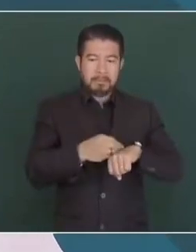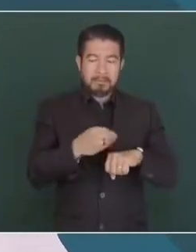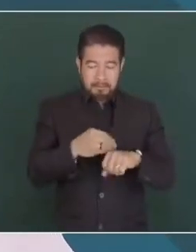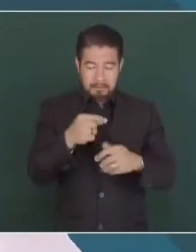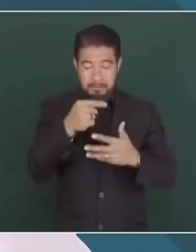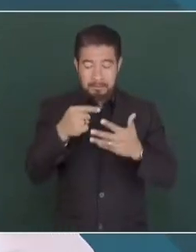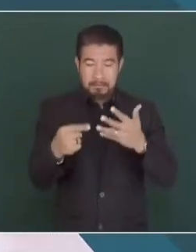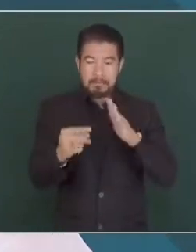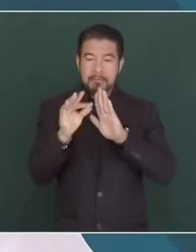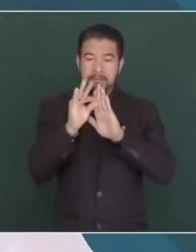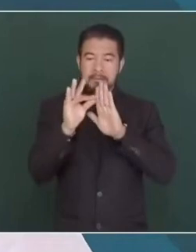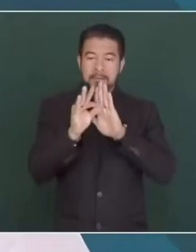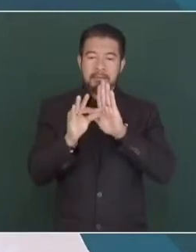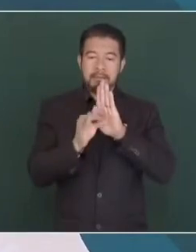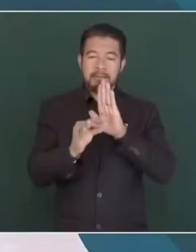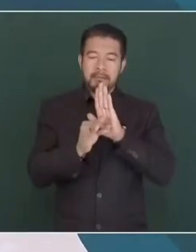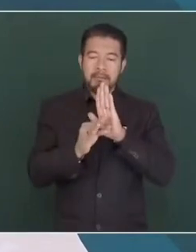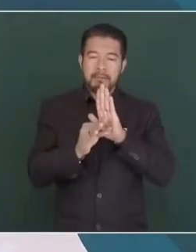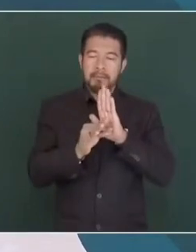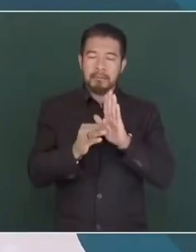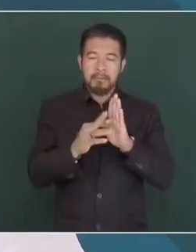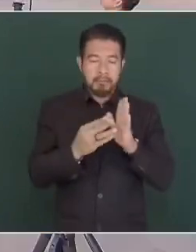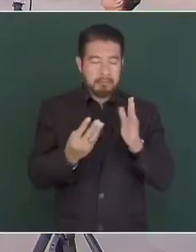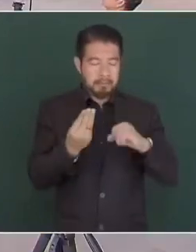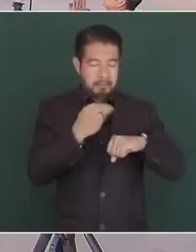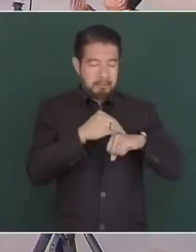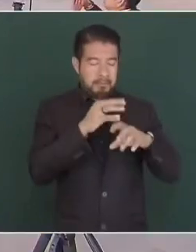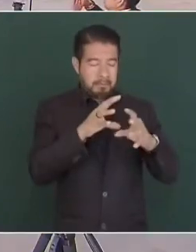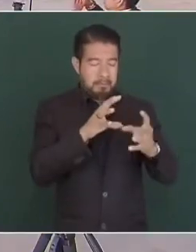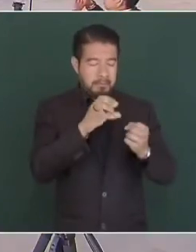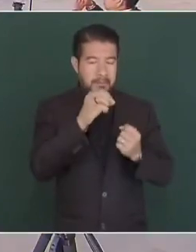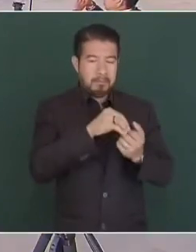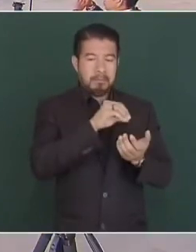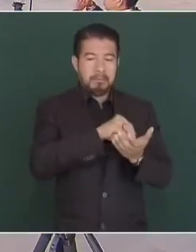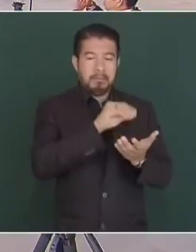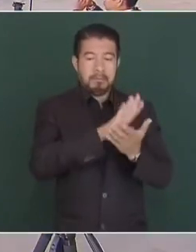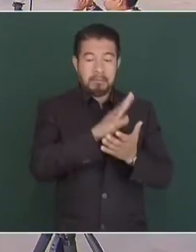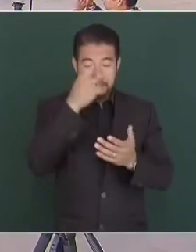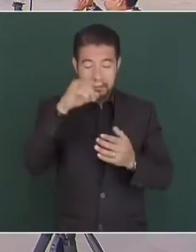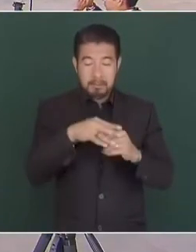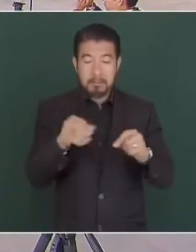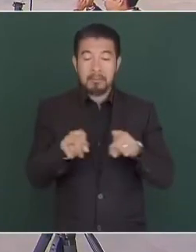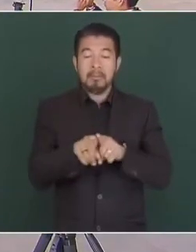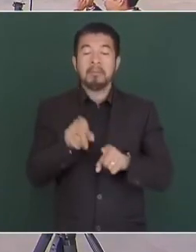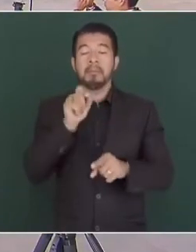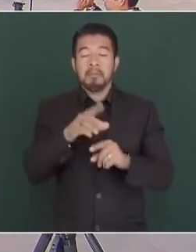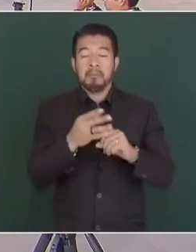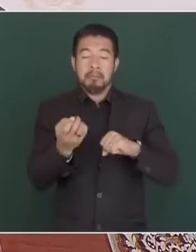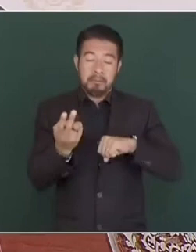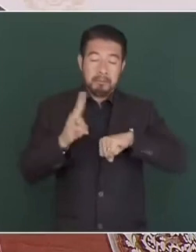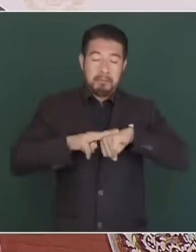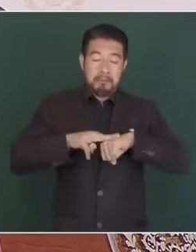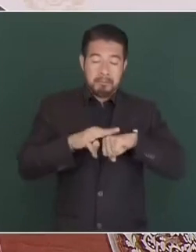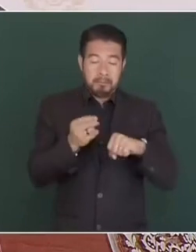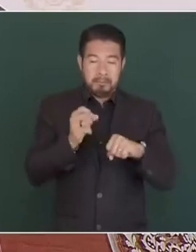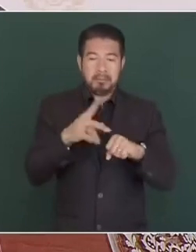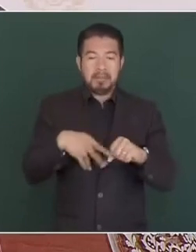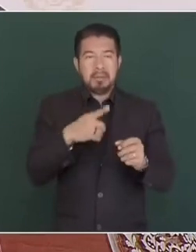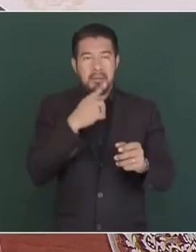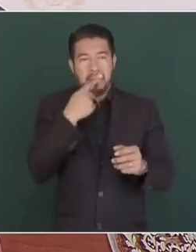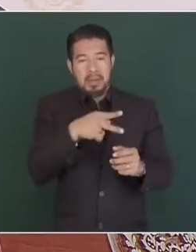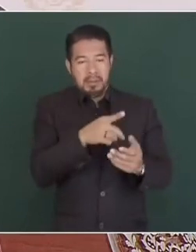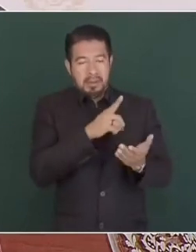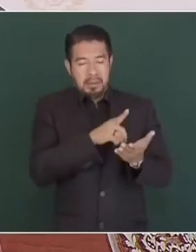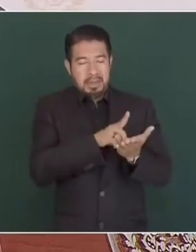elementos. Se eleva a rango constitucional la preferencia para el transporte ferroviario de pasajeros. Se respetarán los derechos y obligaciones